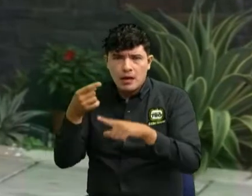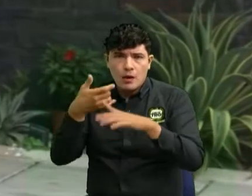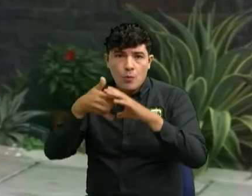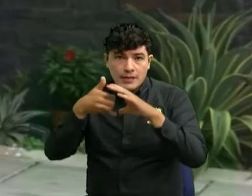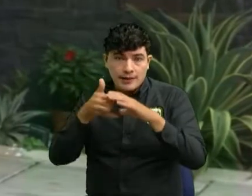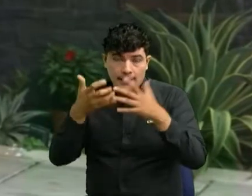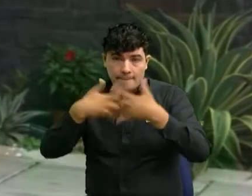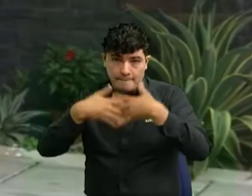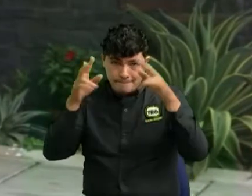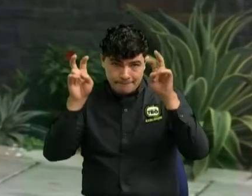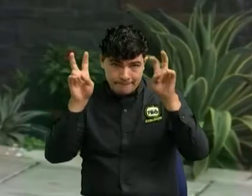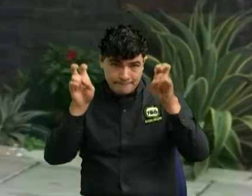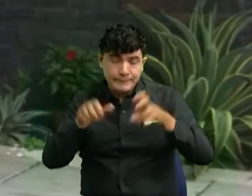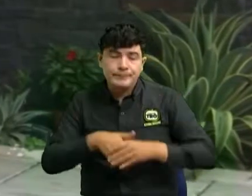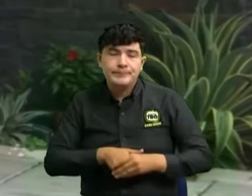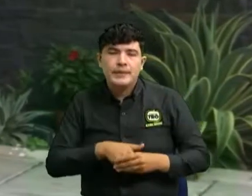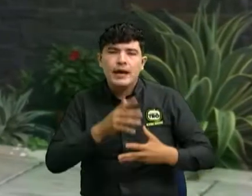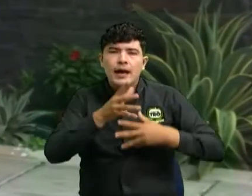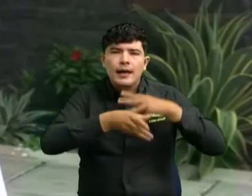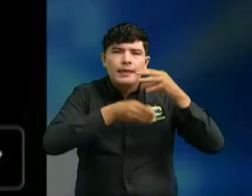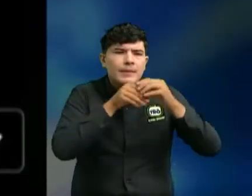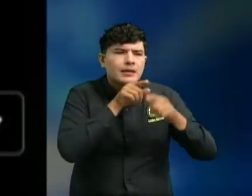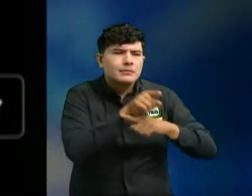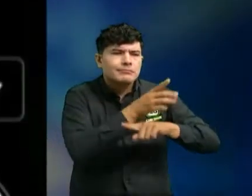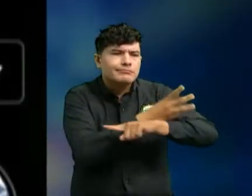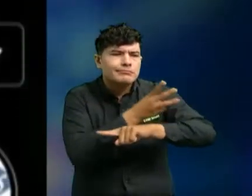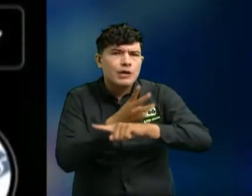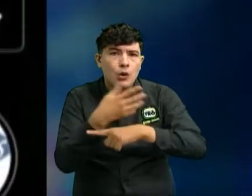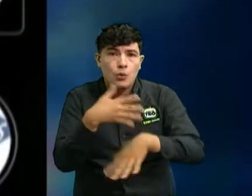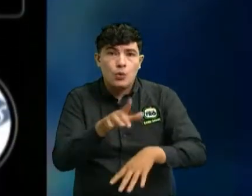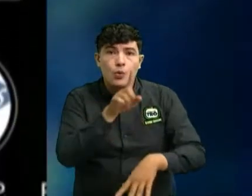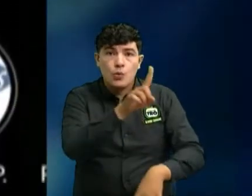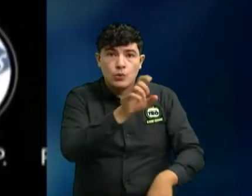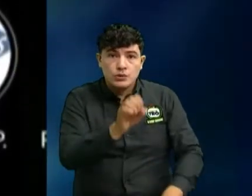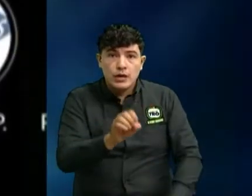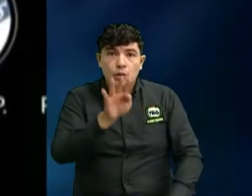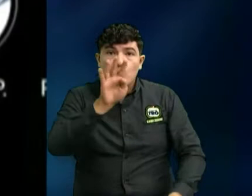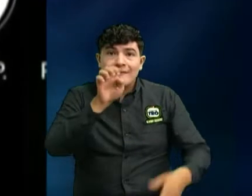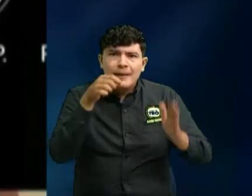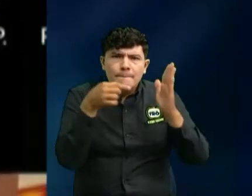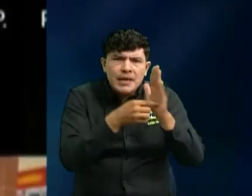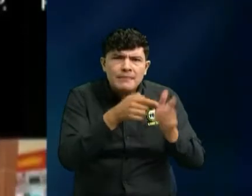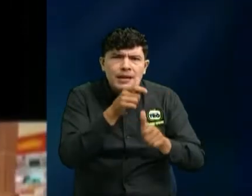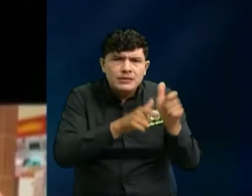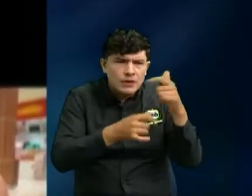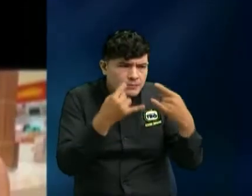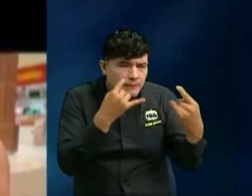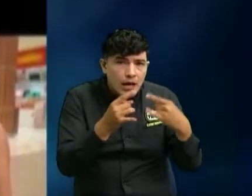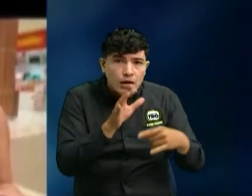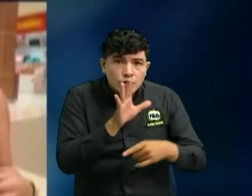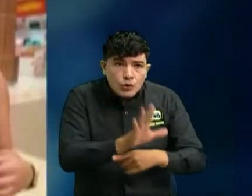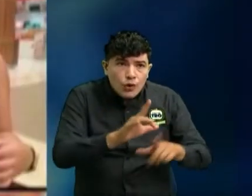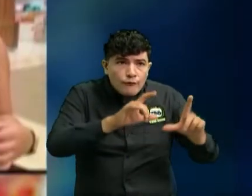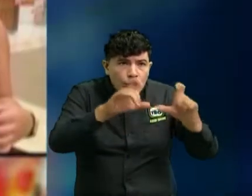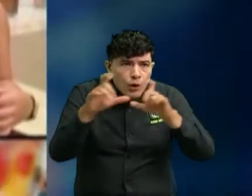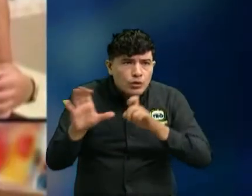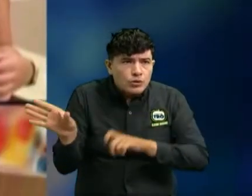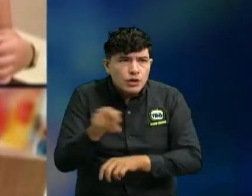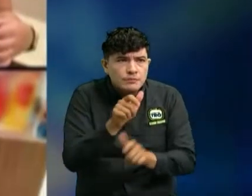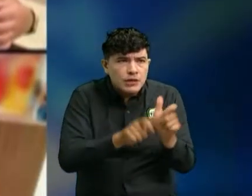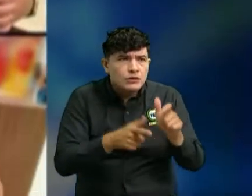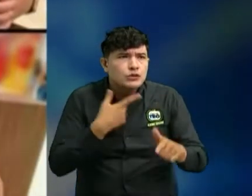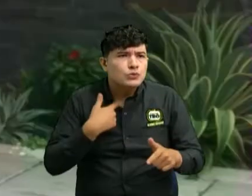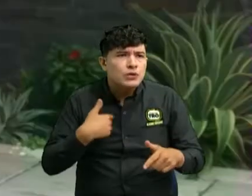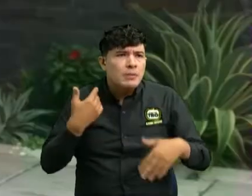además una página que hay que aclarar tiene 109 mil seguidores tiene en todas sus fotografías clientes satisfechos a los cuales